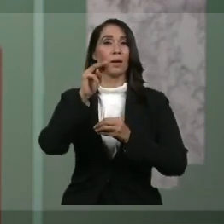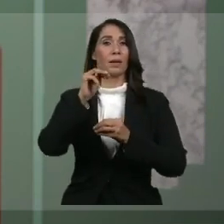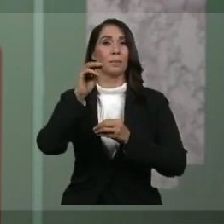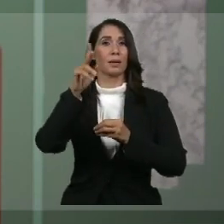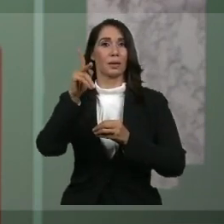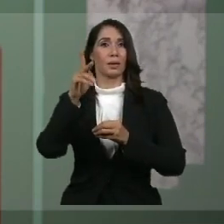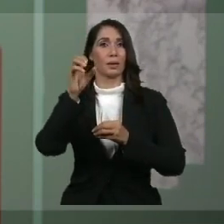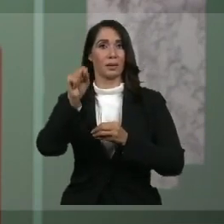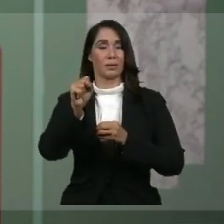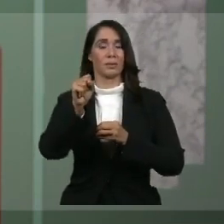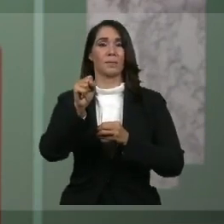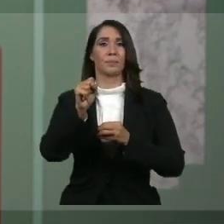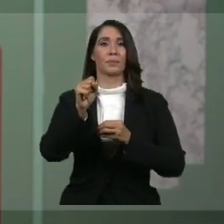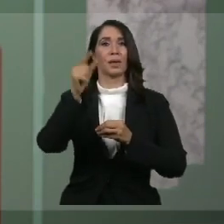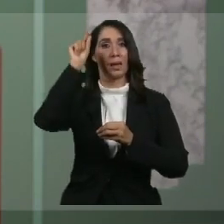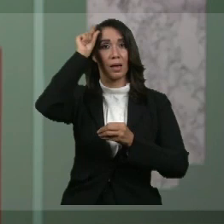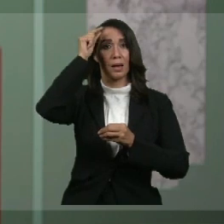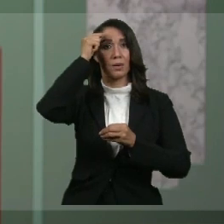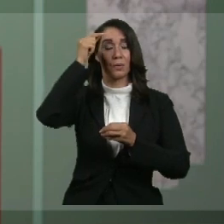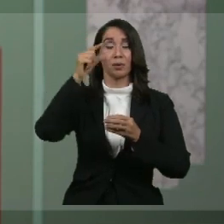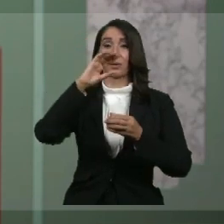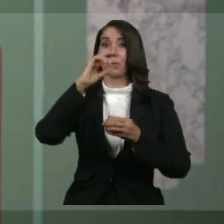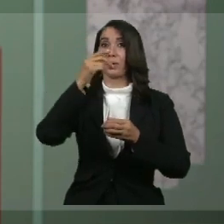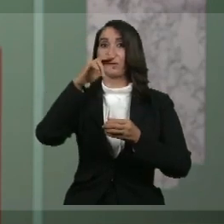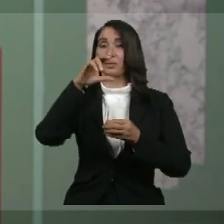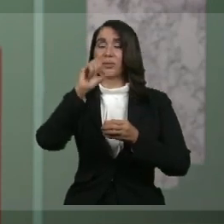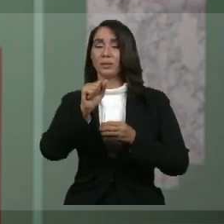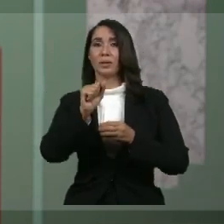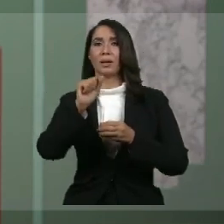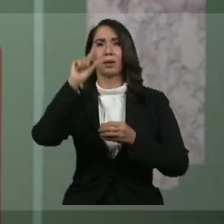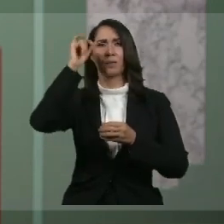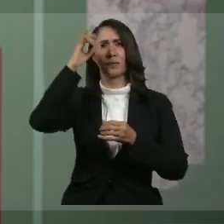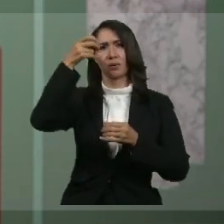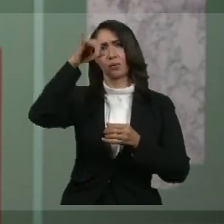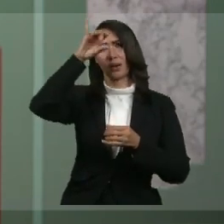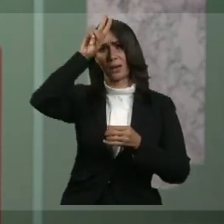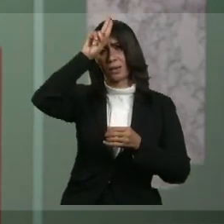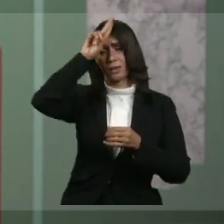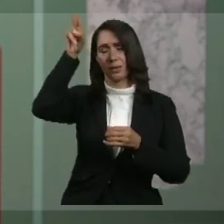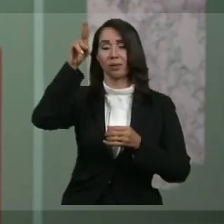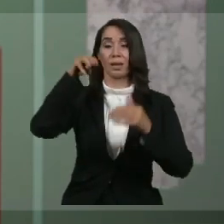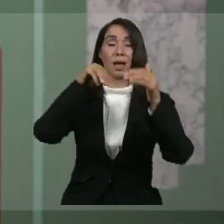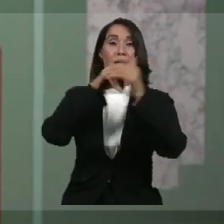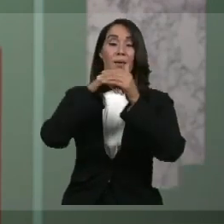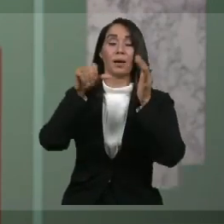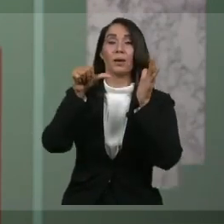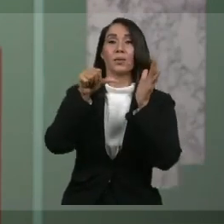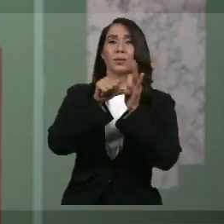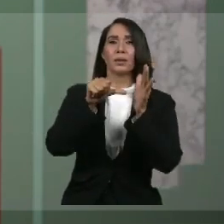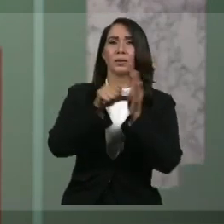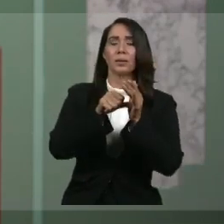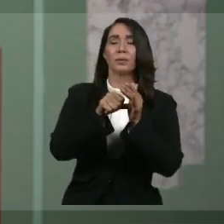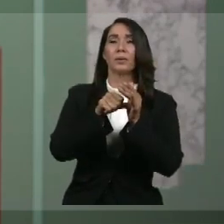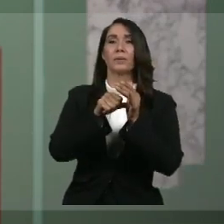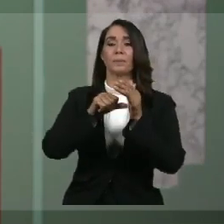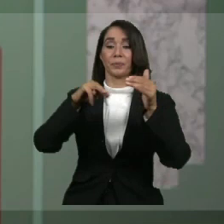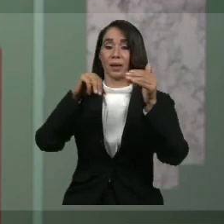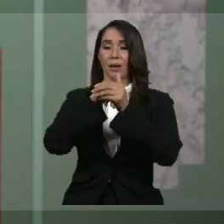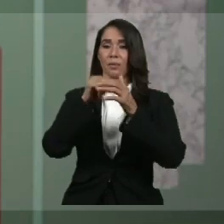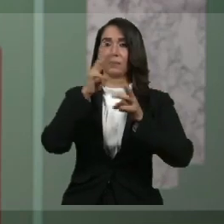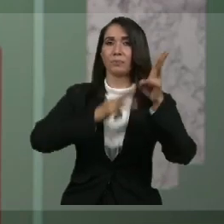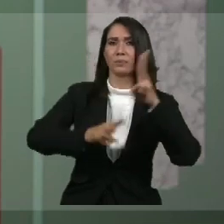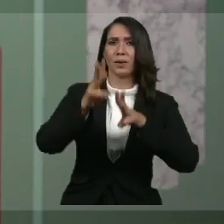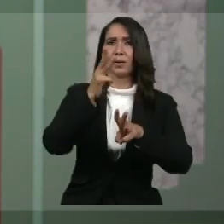a la OPS, al Gobierno de China, al Gobierno de la India, al Banco Centroamericano de Inversiones, al Banco